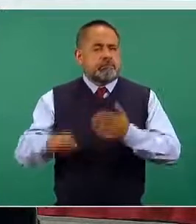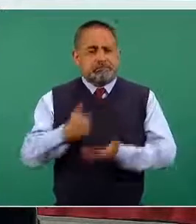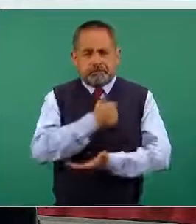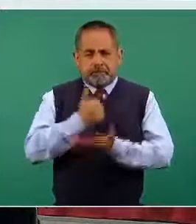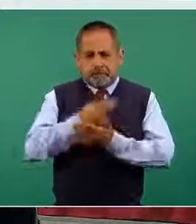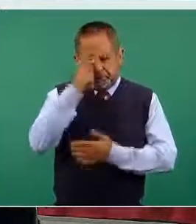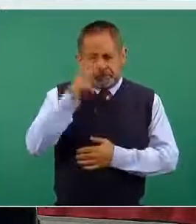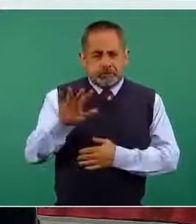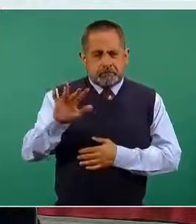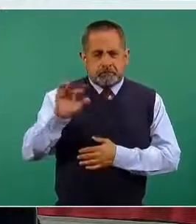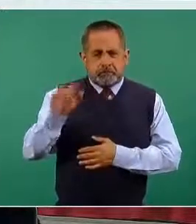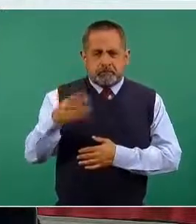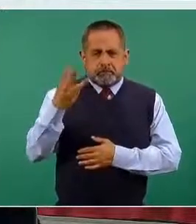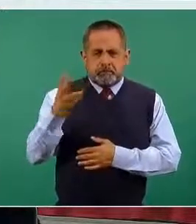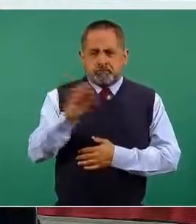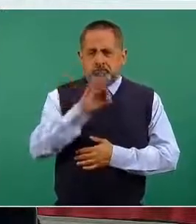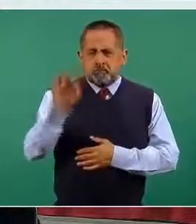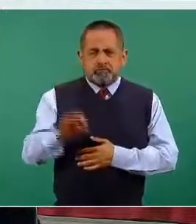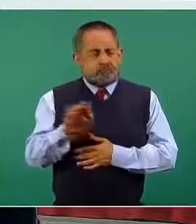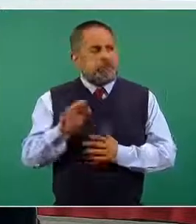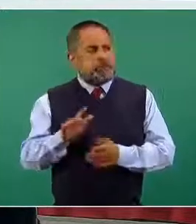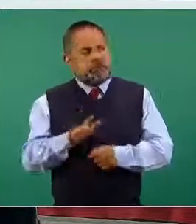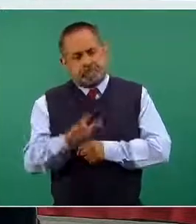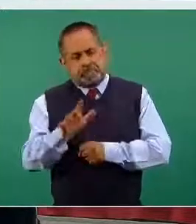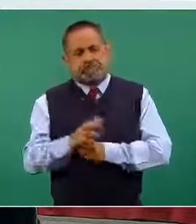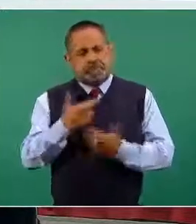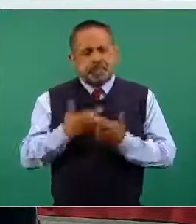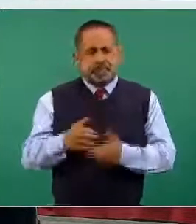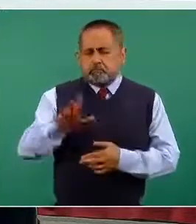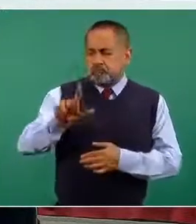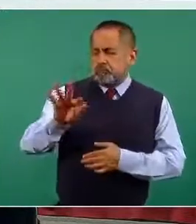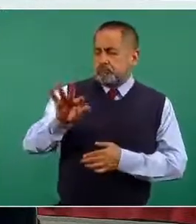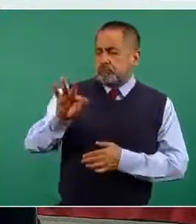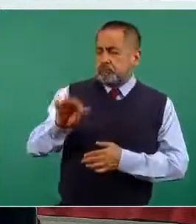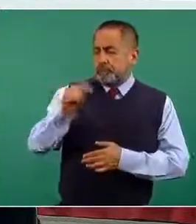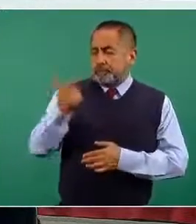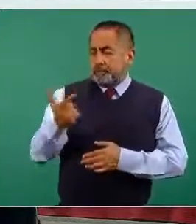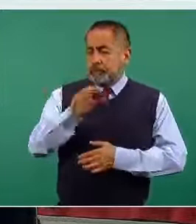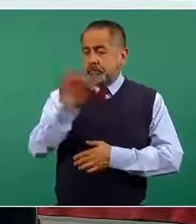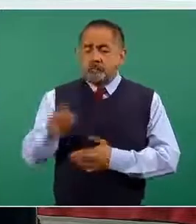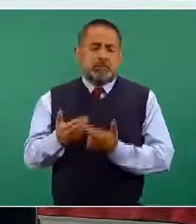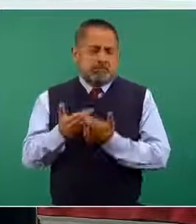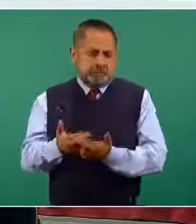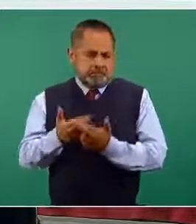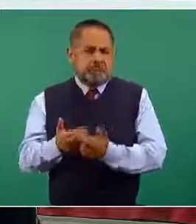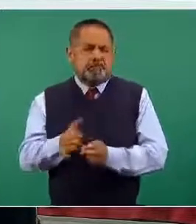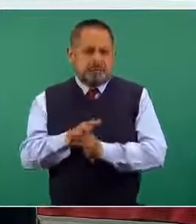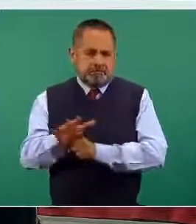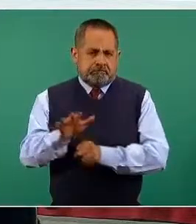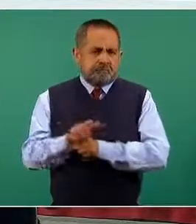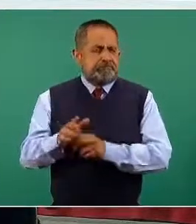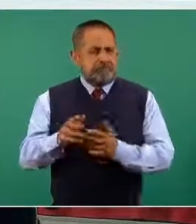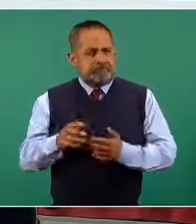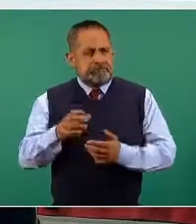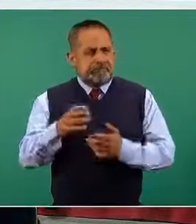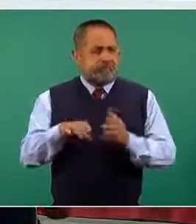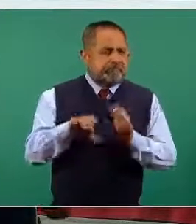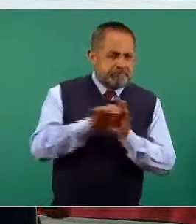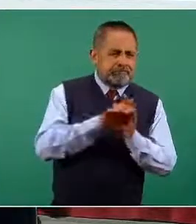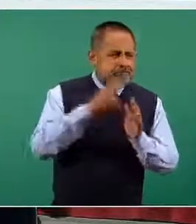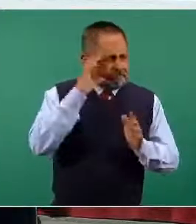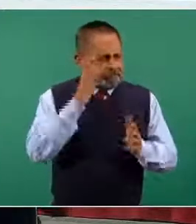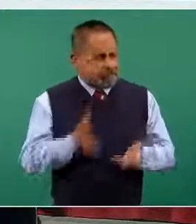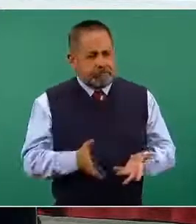% y poco a poco va descendiendo. Lo más probable es que en próximos días, probablemente la siguiente semana,